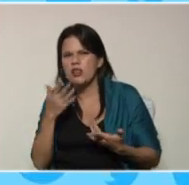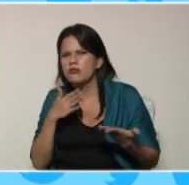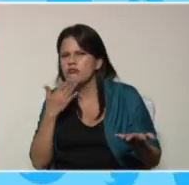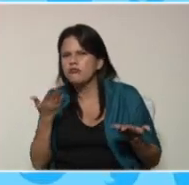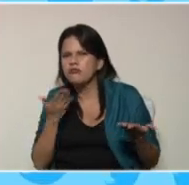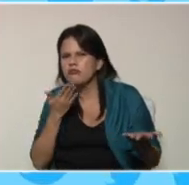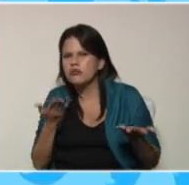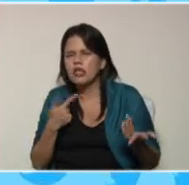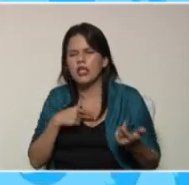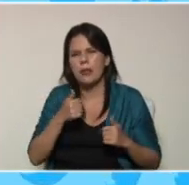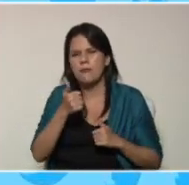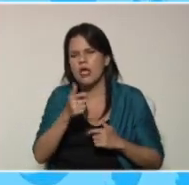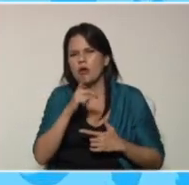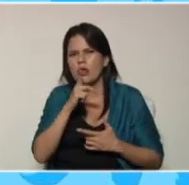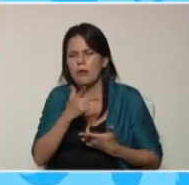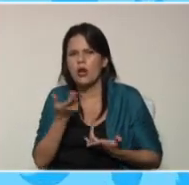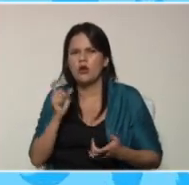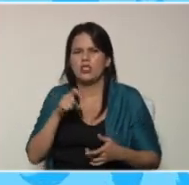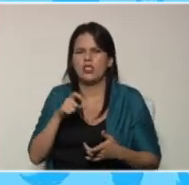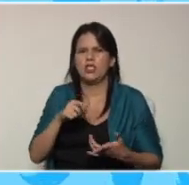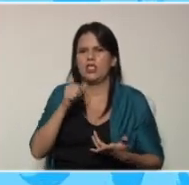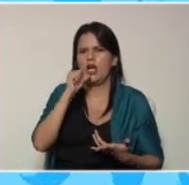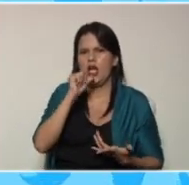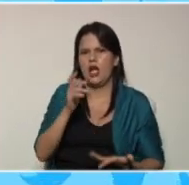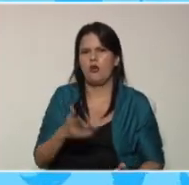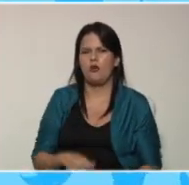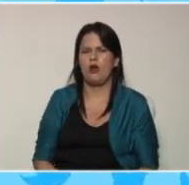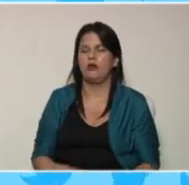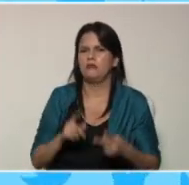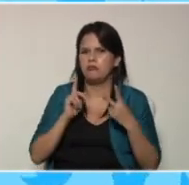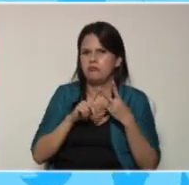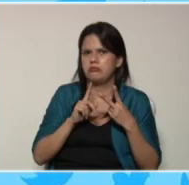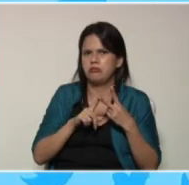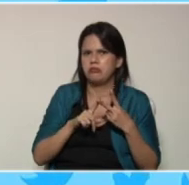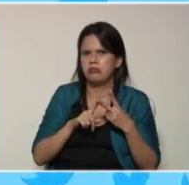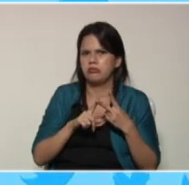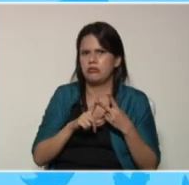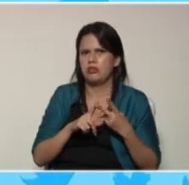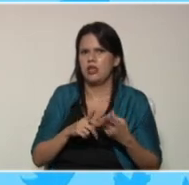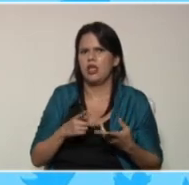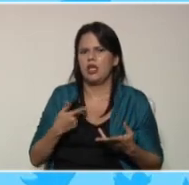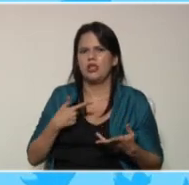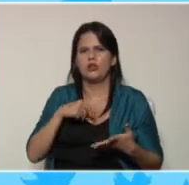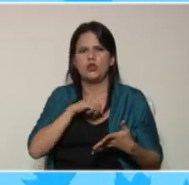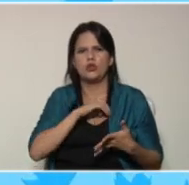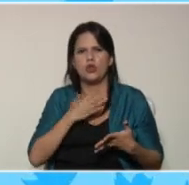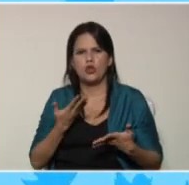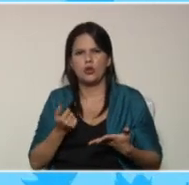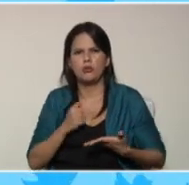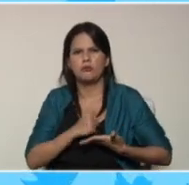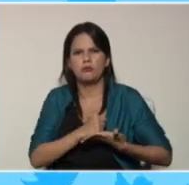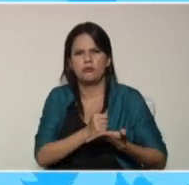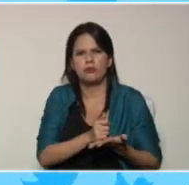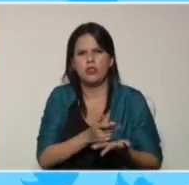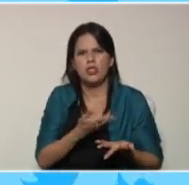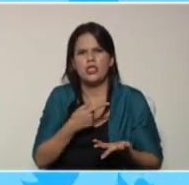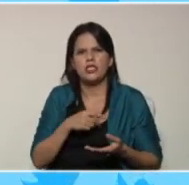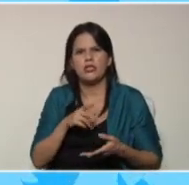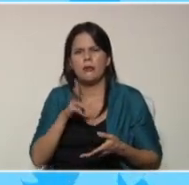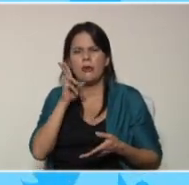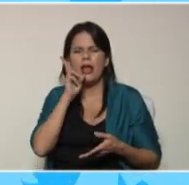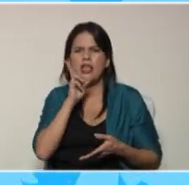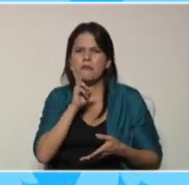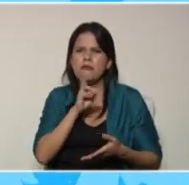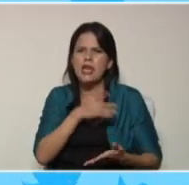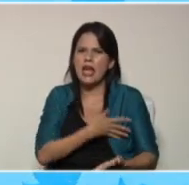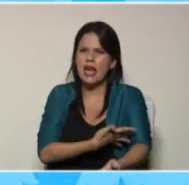ellas están bien y necesitan agua otro punto que quería tomar es que es muy beneficiaria sirve para limpiar la sangre pero hay